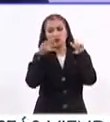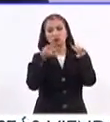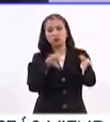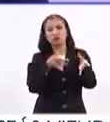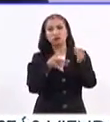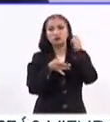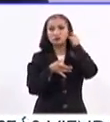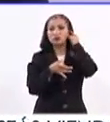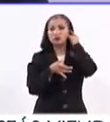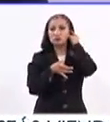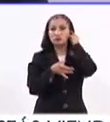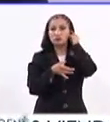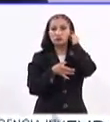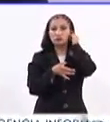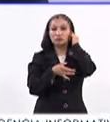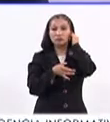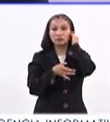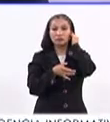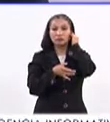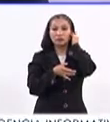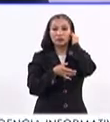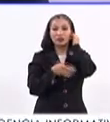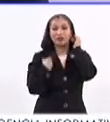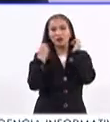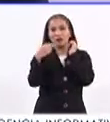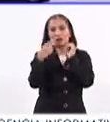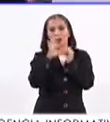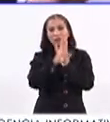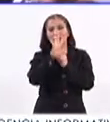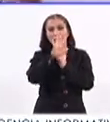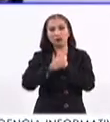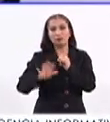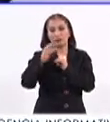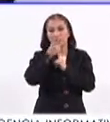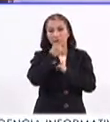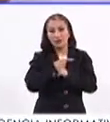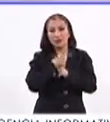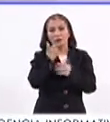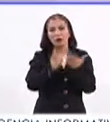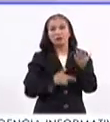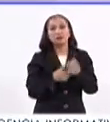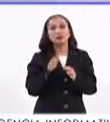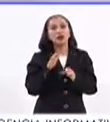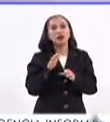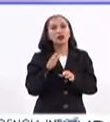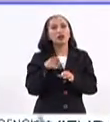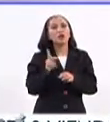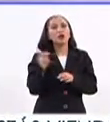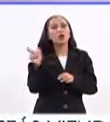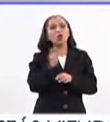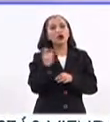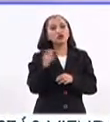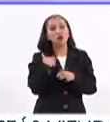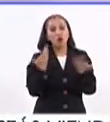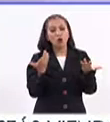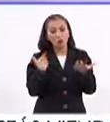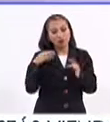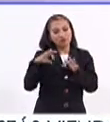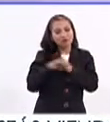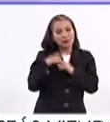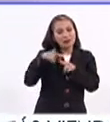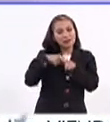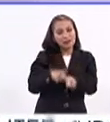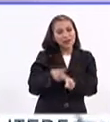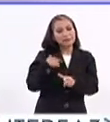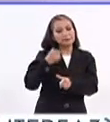tiro al arco, etcétera. No sé cuáles son las 45 disciplinas. Tú nos podrás dar ese esquema. Pero ¿en qué momento tienen que conectarse para